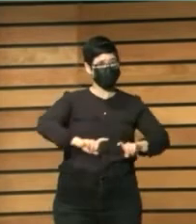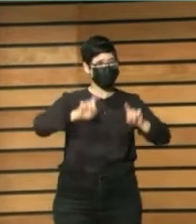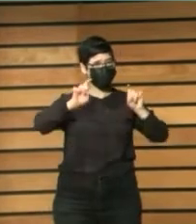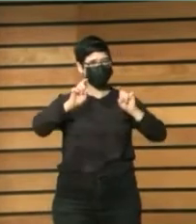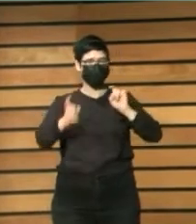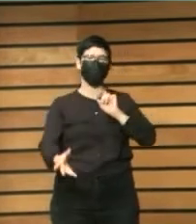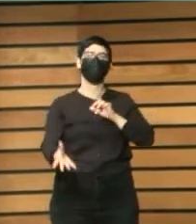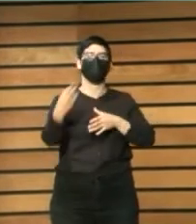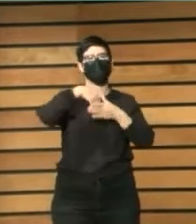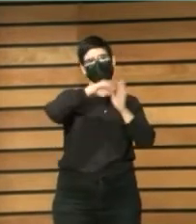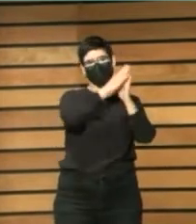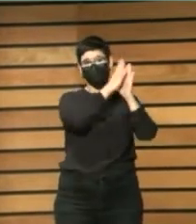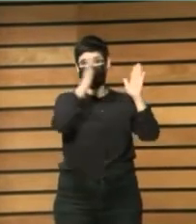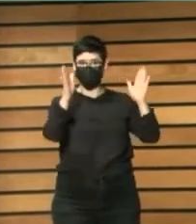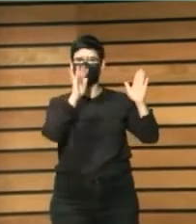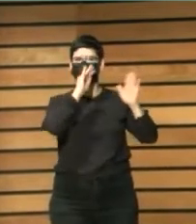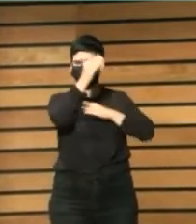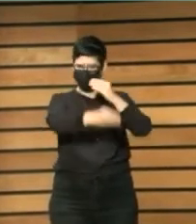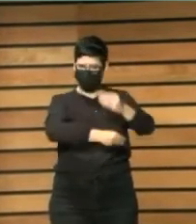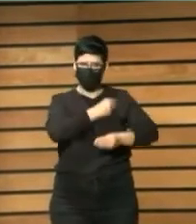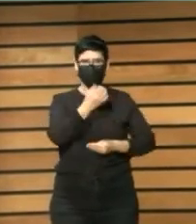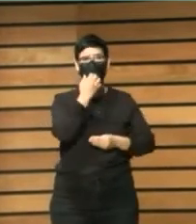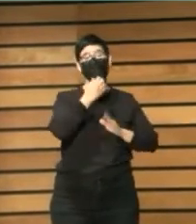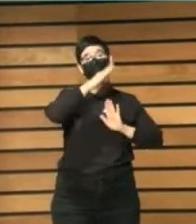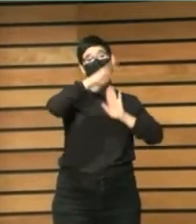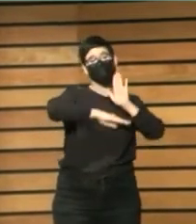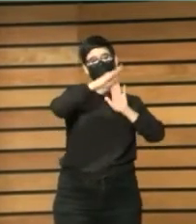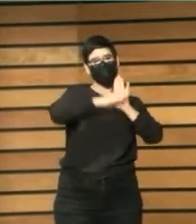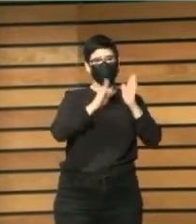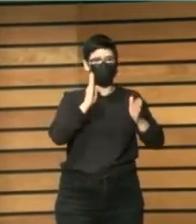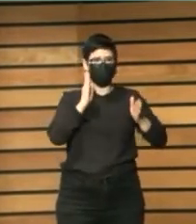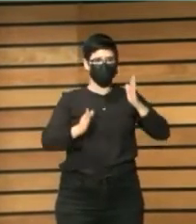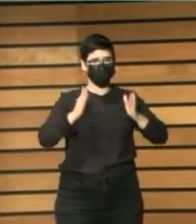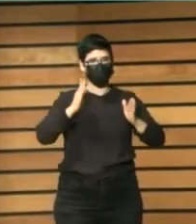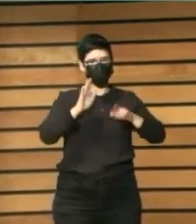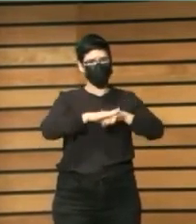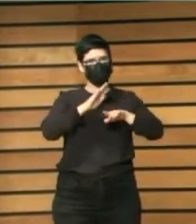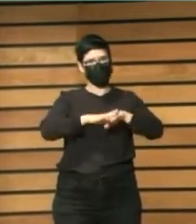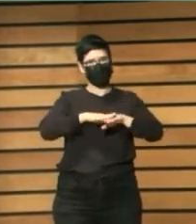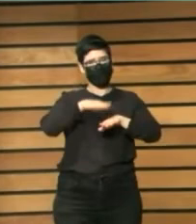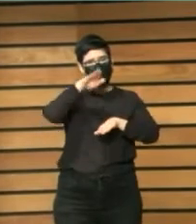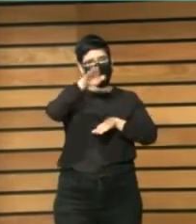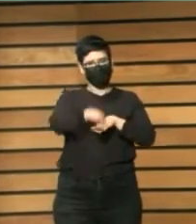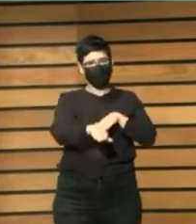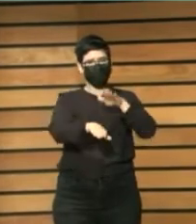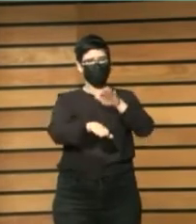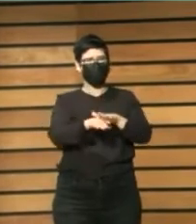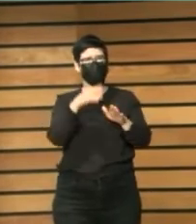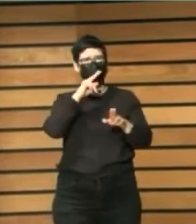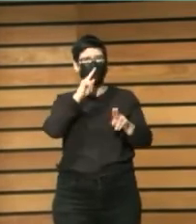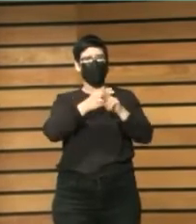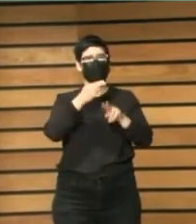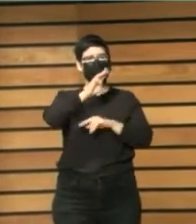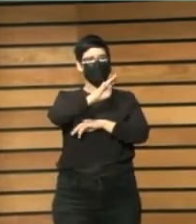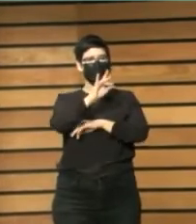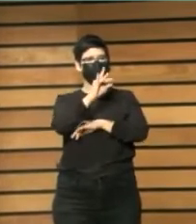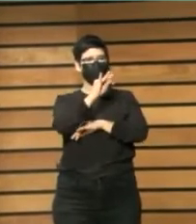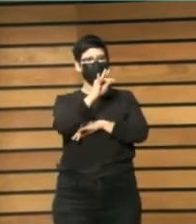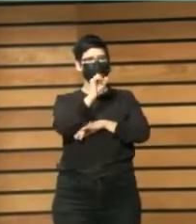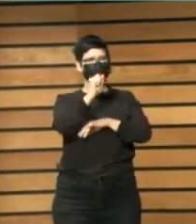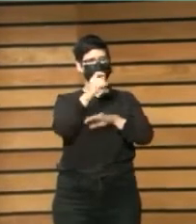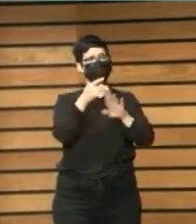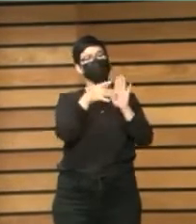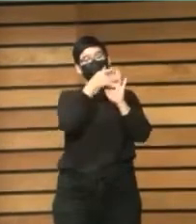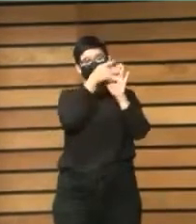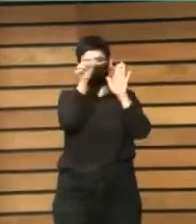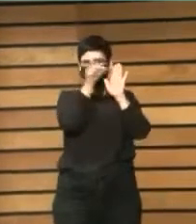bibliotecas con las cuales trabajamos es la programación de los robots para que sigan unas pistas creo que se llaman y estas pistas son las rutas